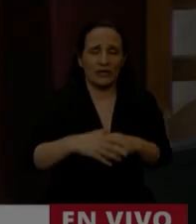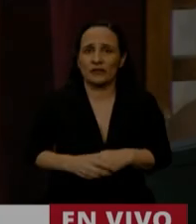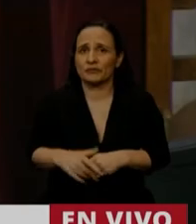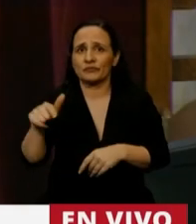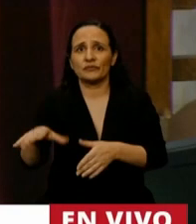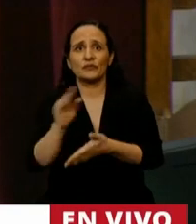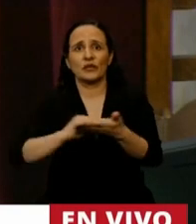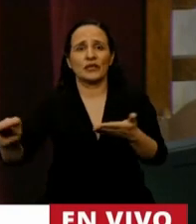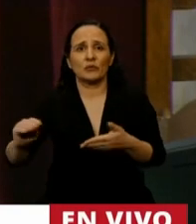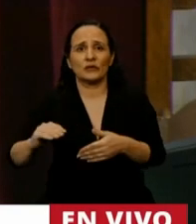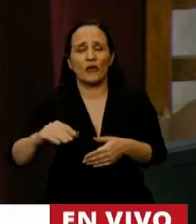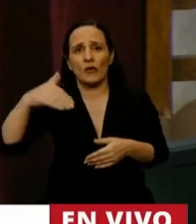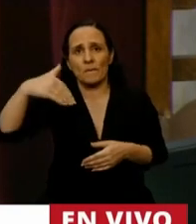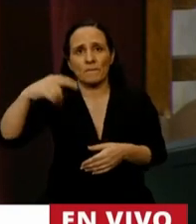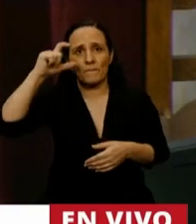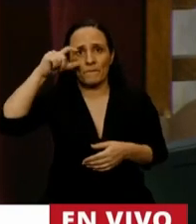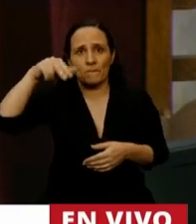En la palabra el diputado Gustavo Mena.